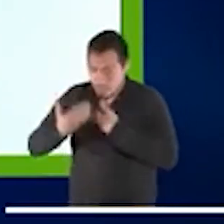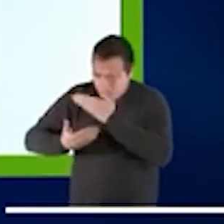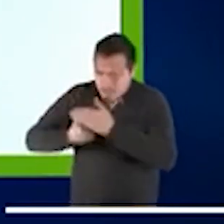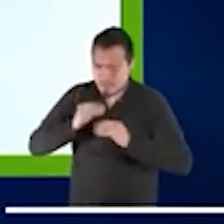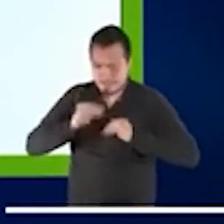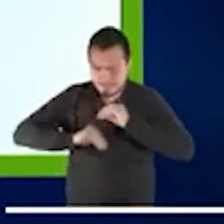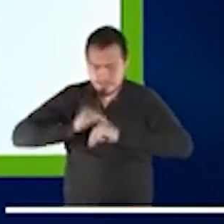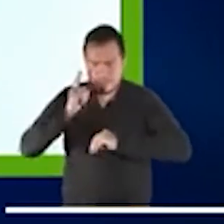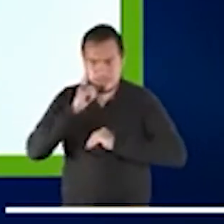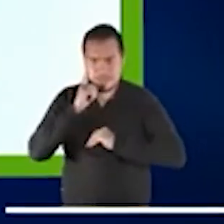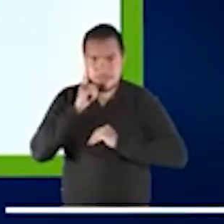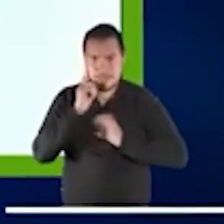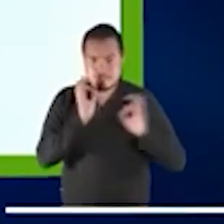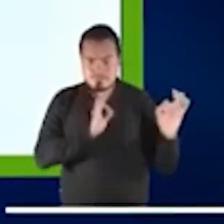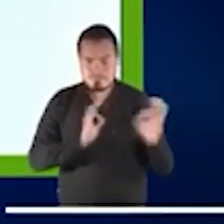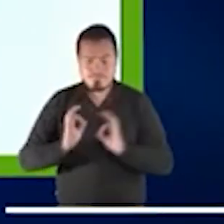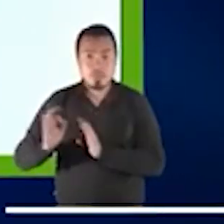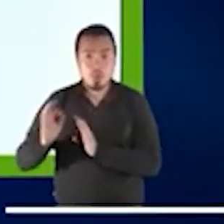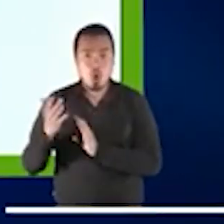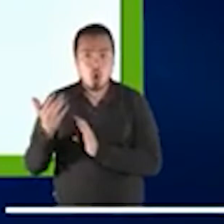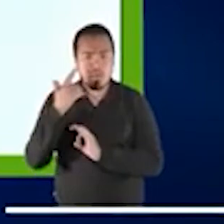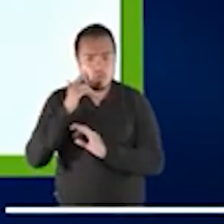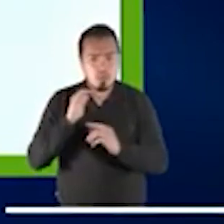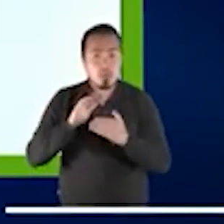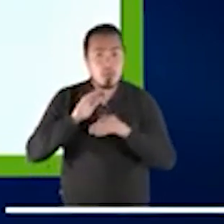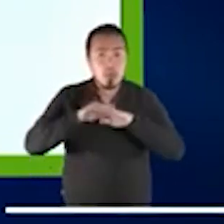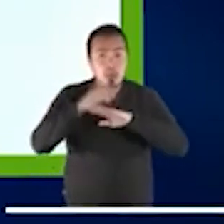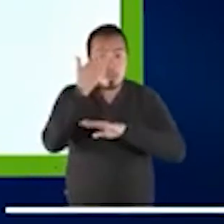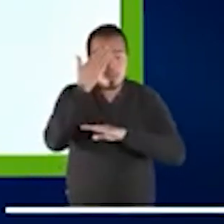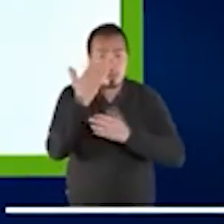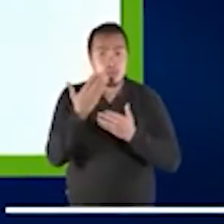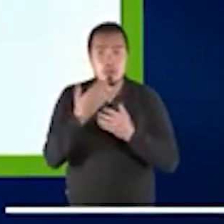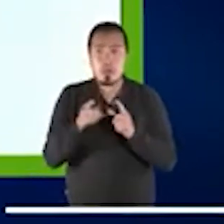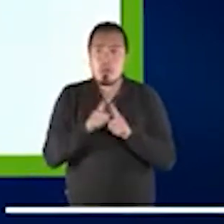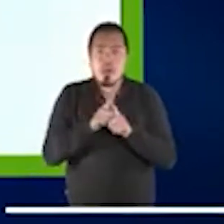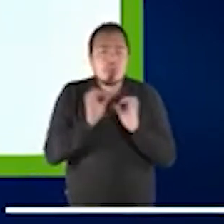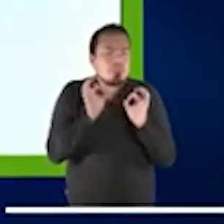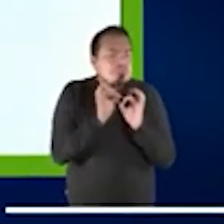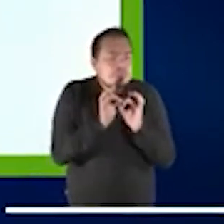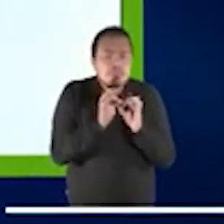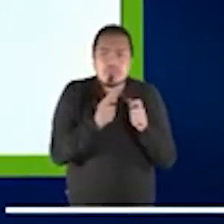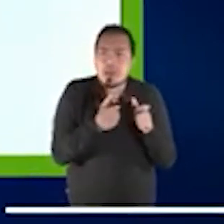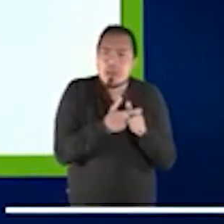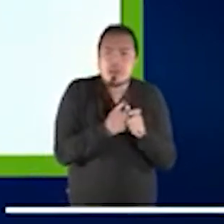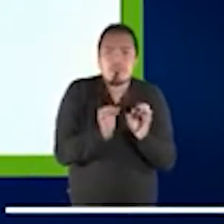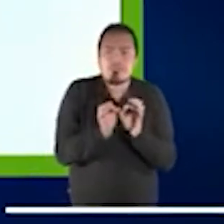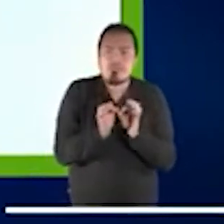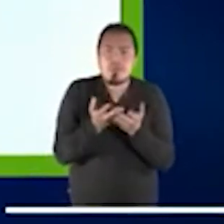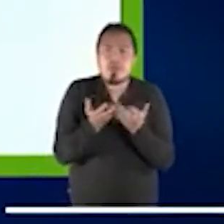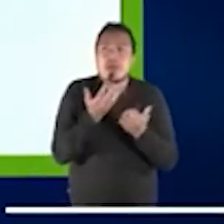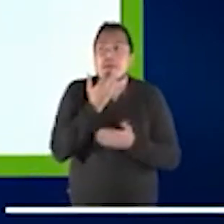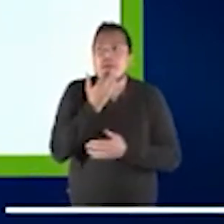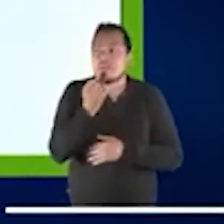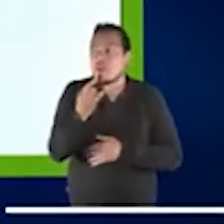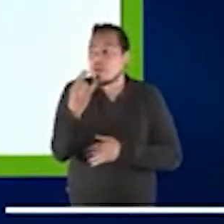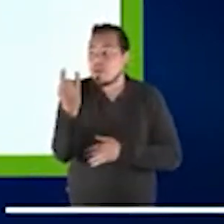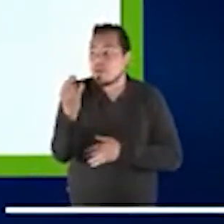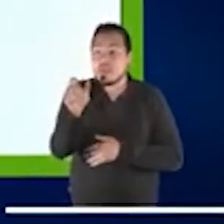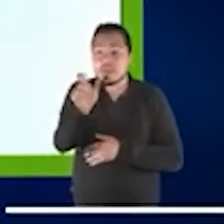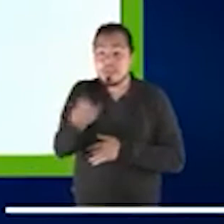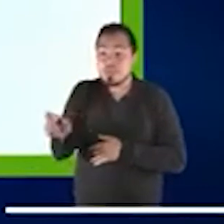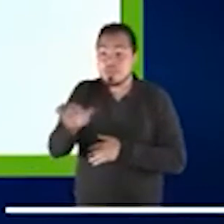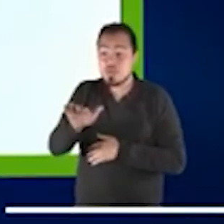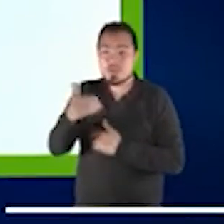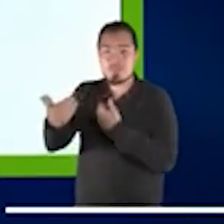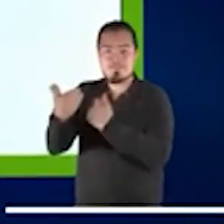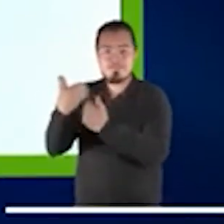con pequeñas cosas. Por ejemplo, explicar a los clientes que